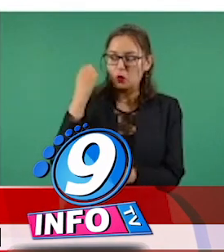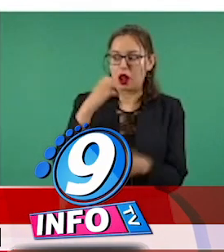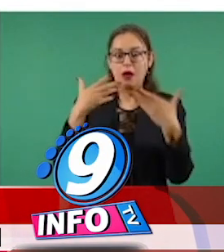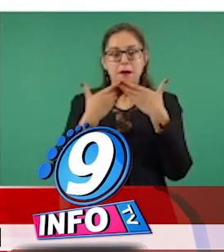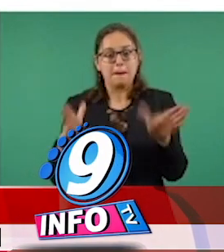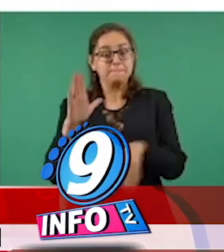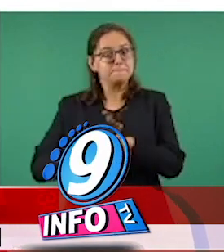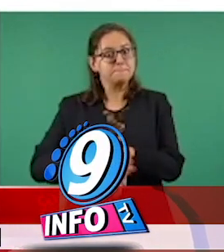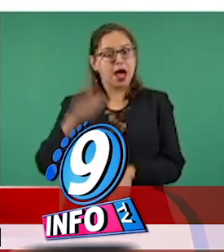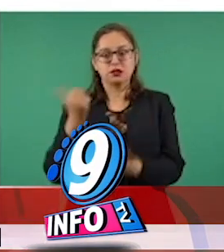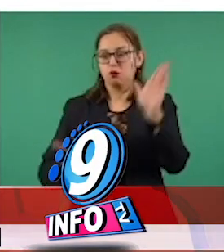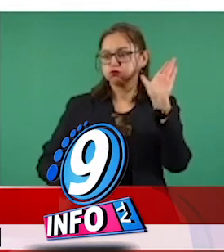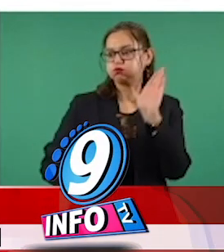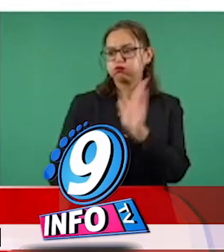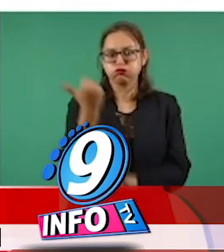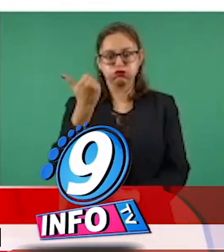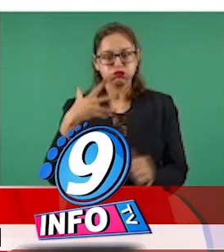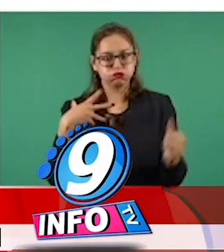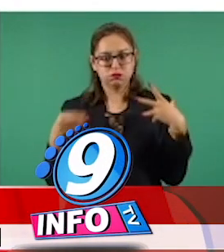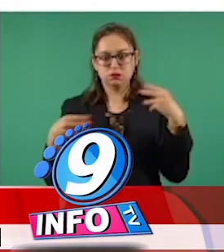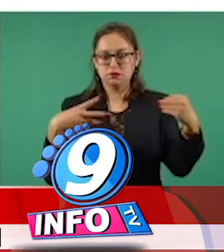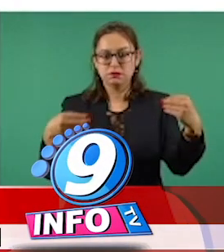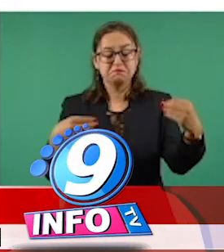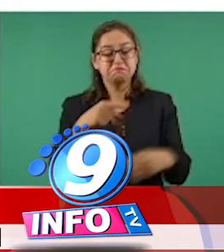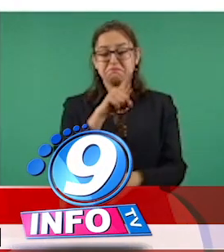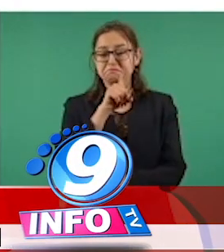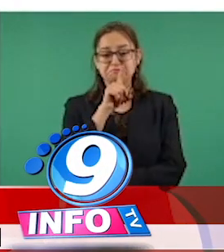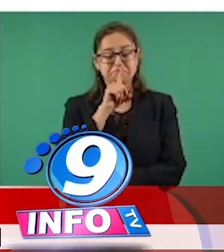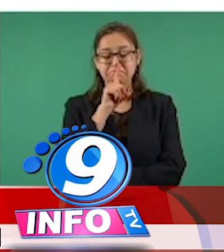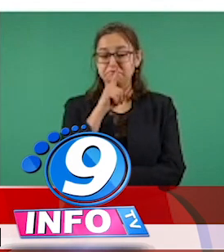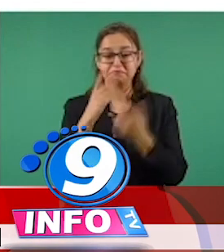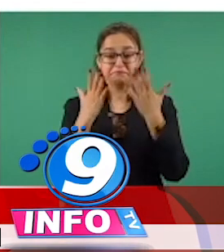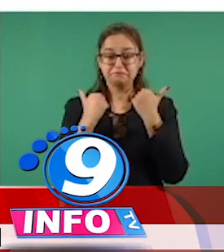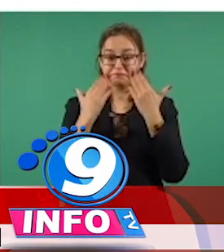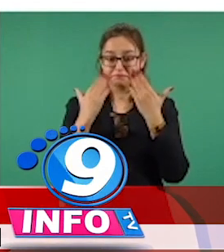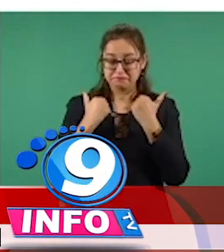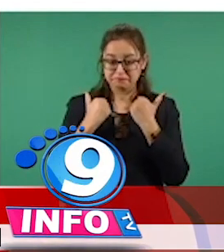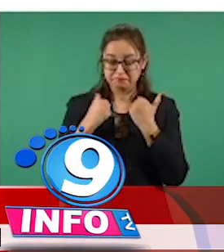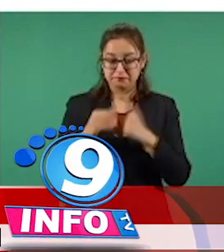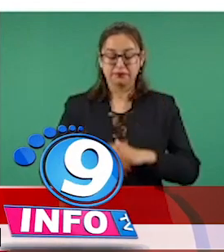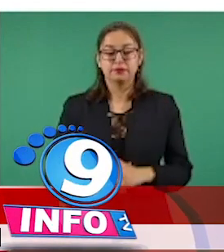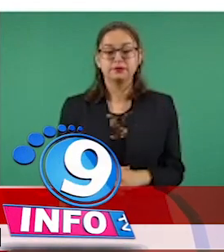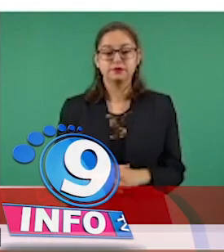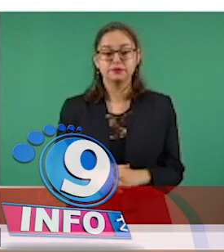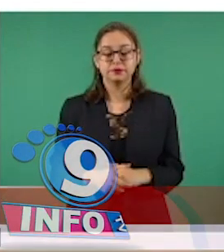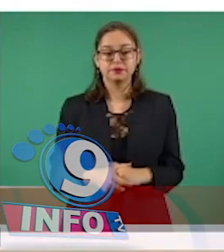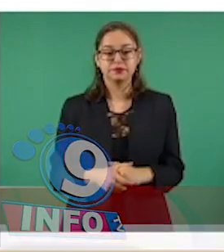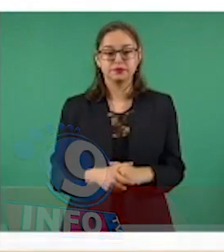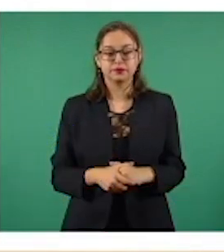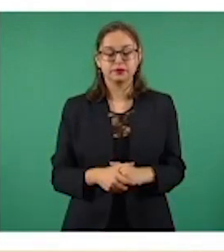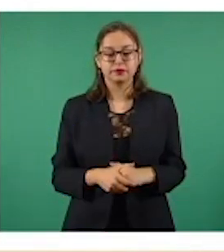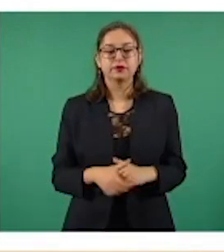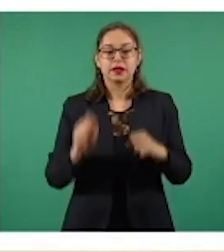escuelas haya repercutido en un incremento de casos de contagios o de casos de importancia.